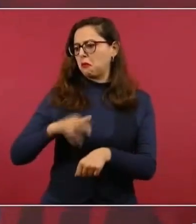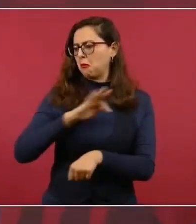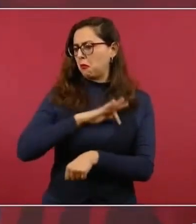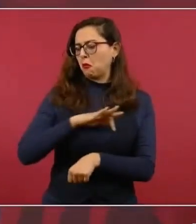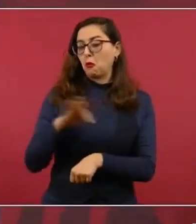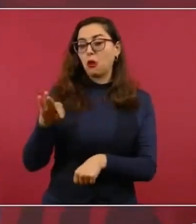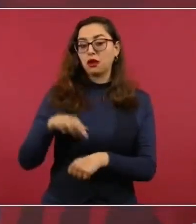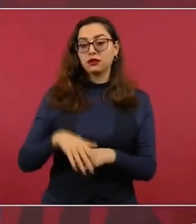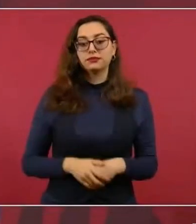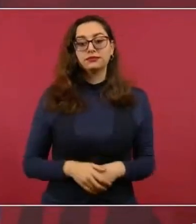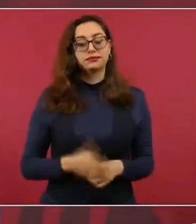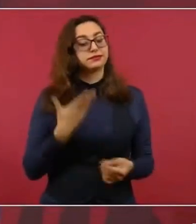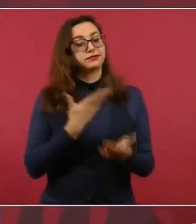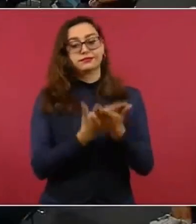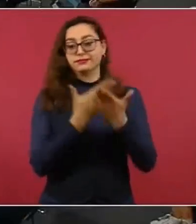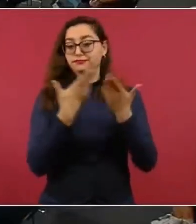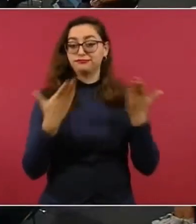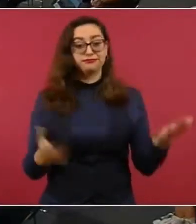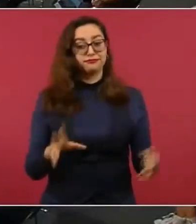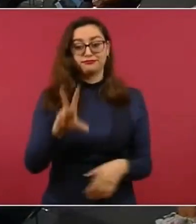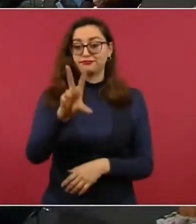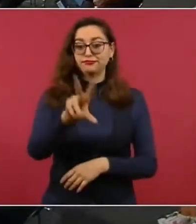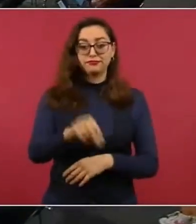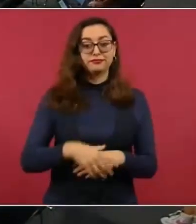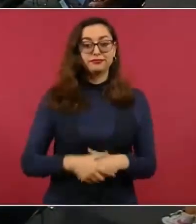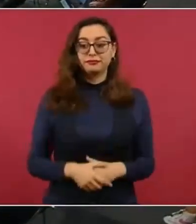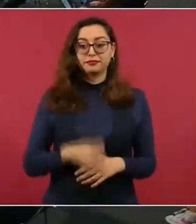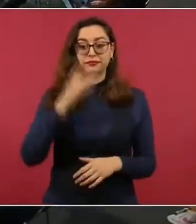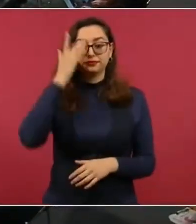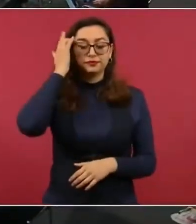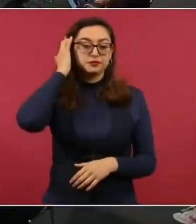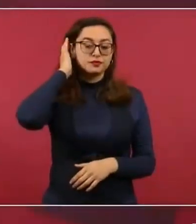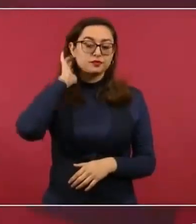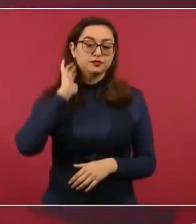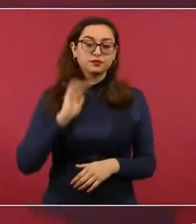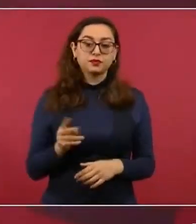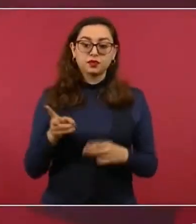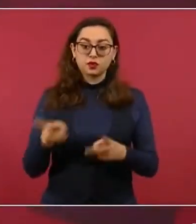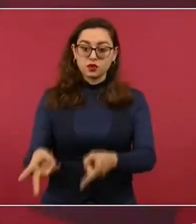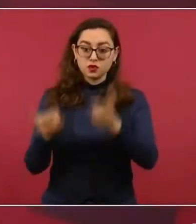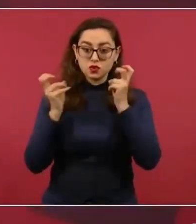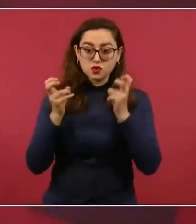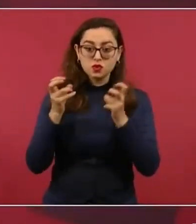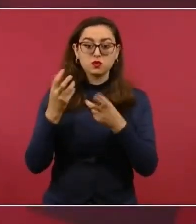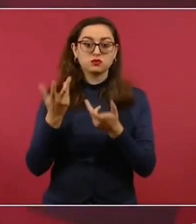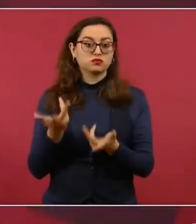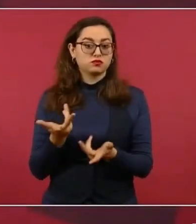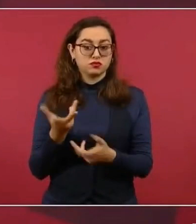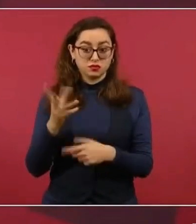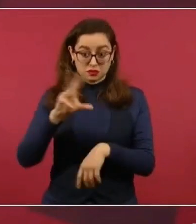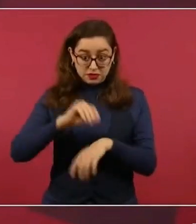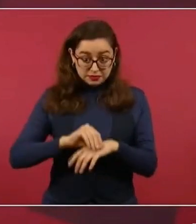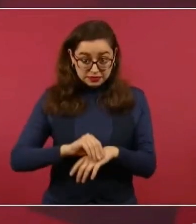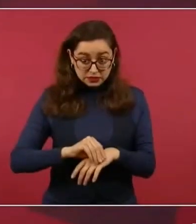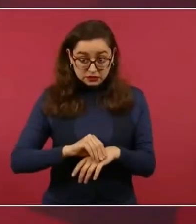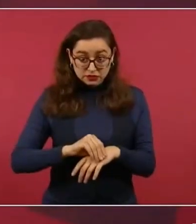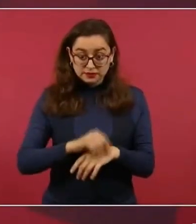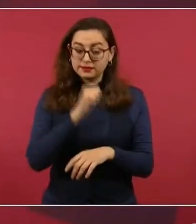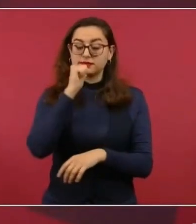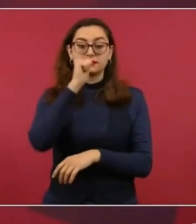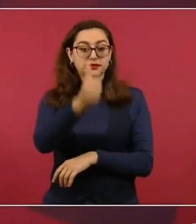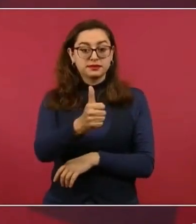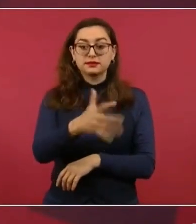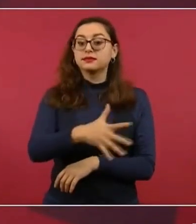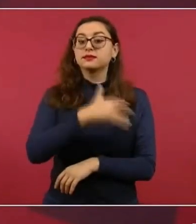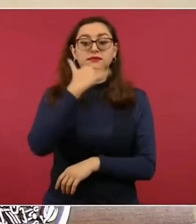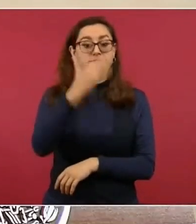Y eso no, no se permite el robo, no se permite la